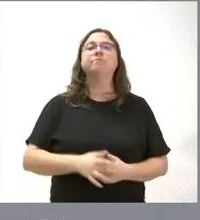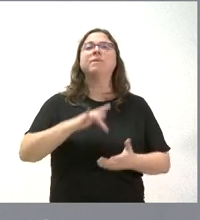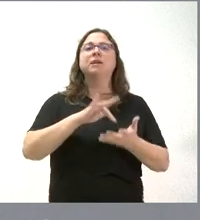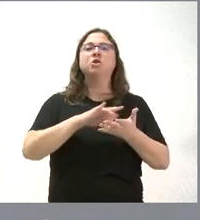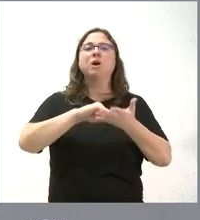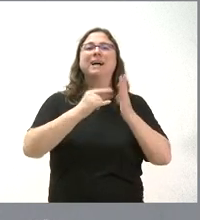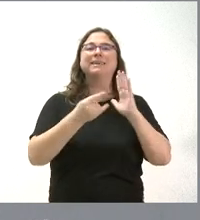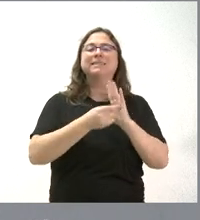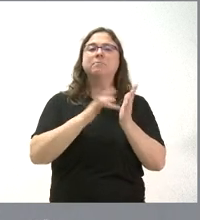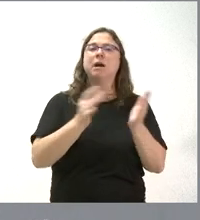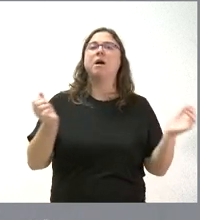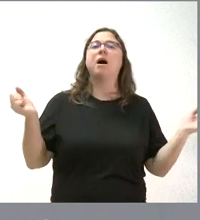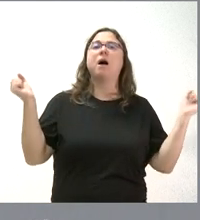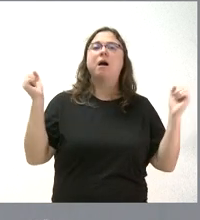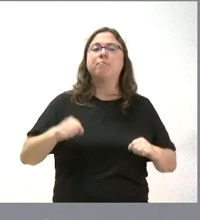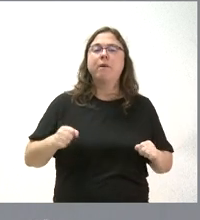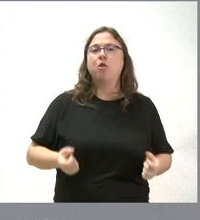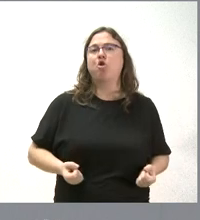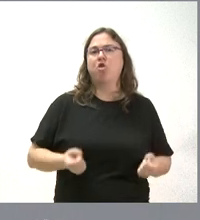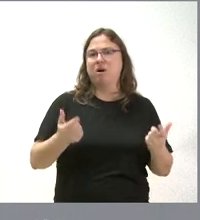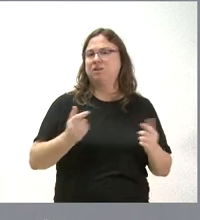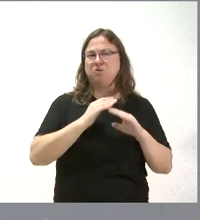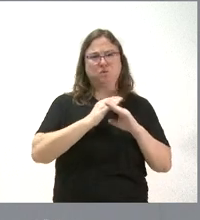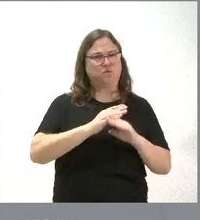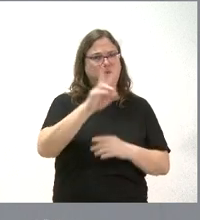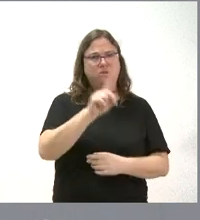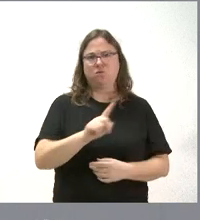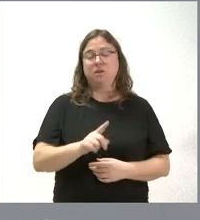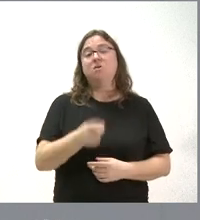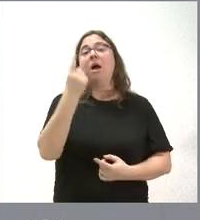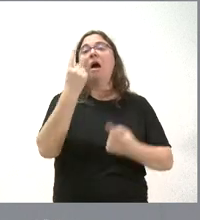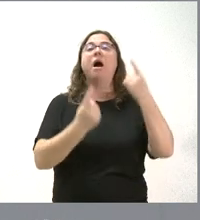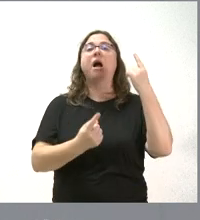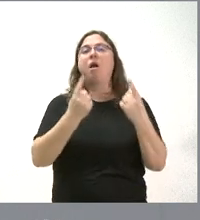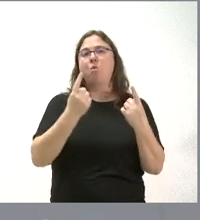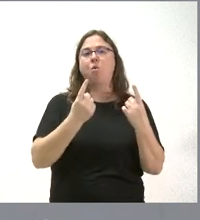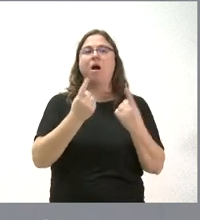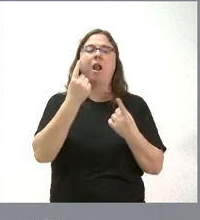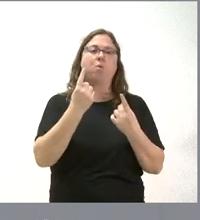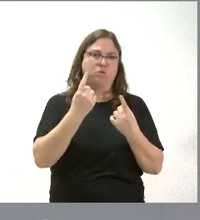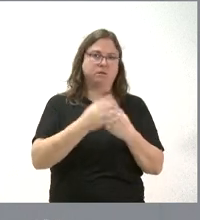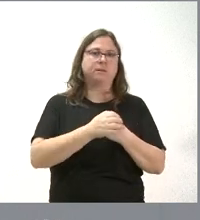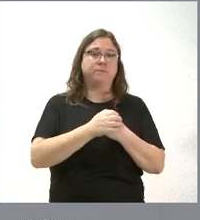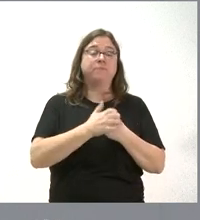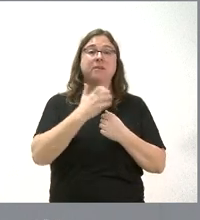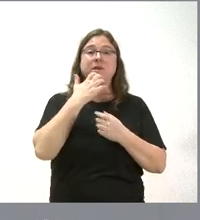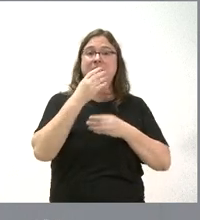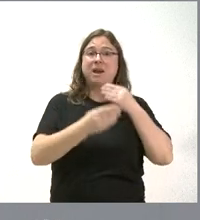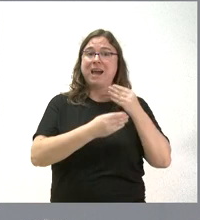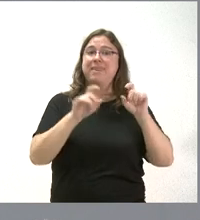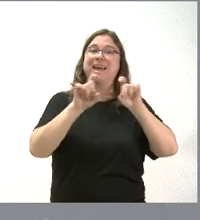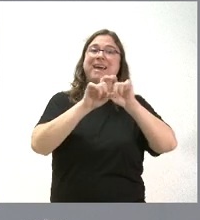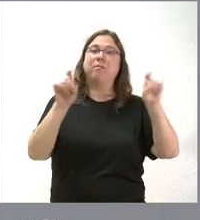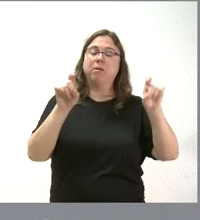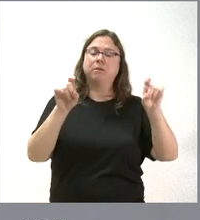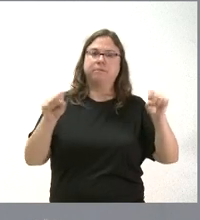que se aprobó de adaptación de costes que es claramente insuficiente porque solo son para algunas materias primas, para algunos artículos y que hace que algunas empresas no puedan